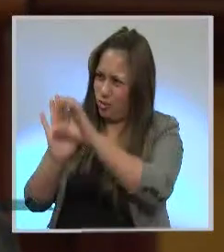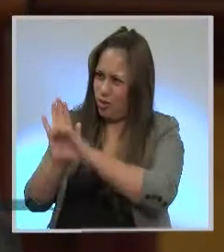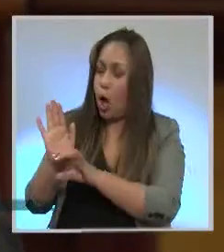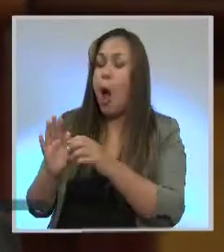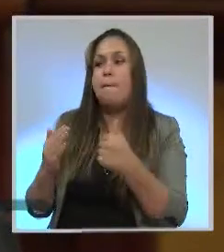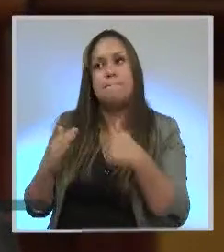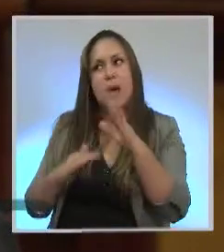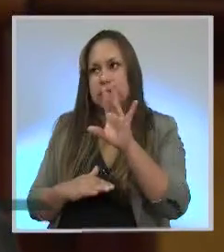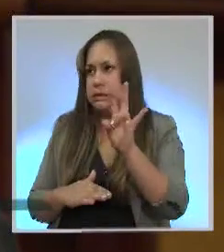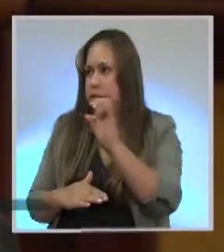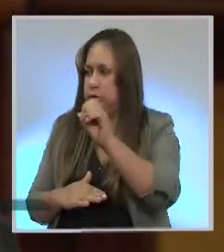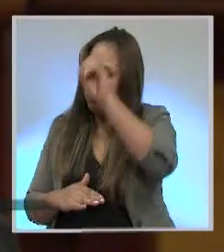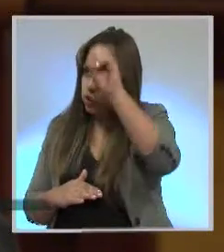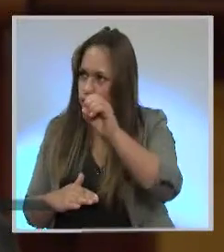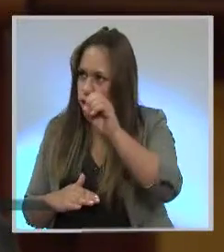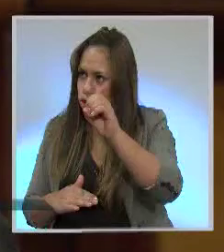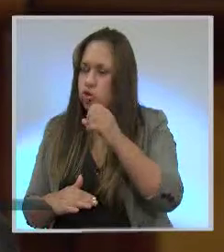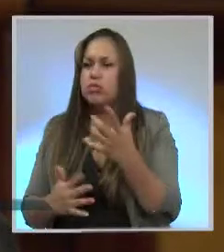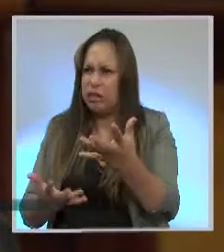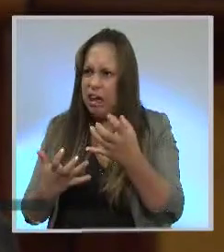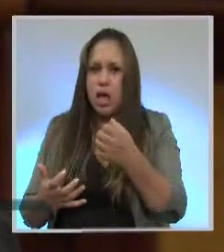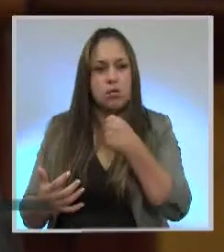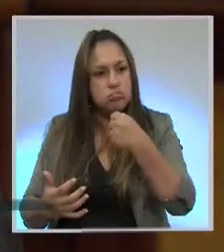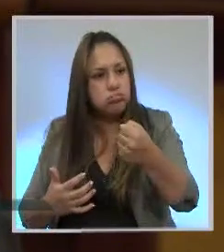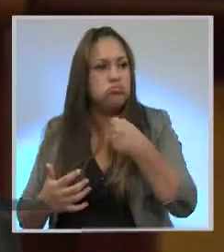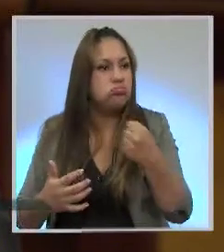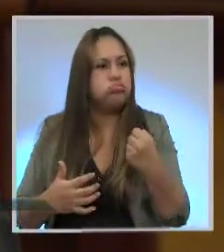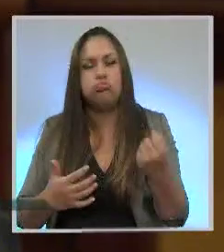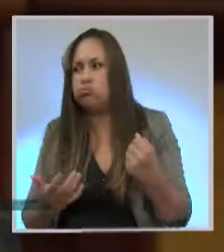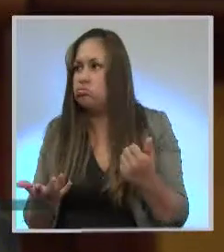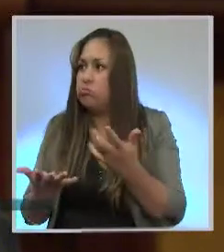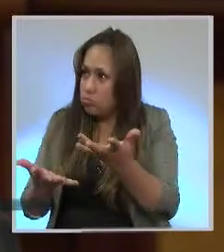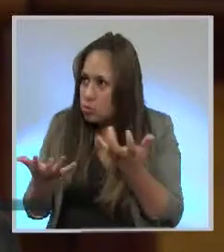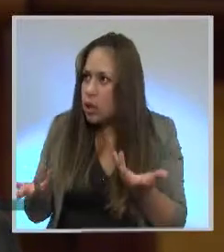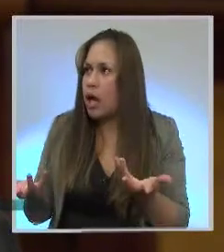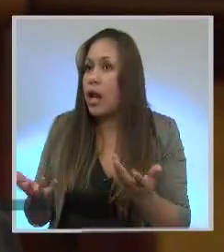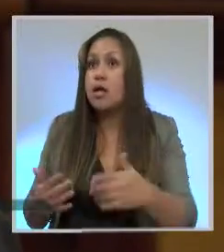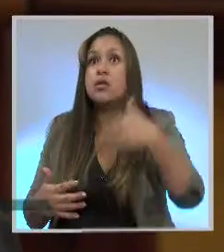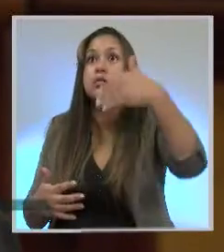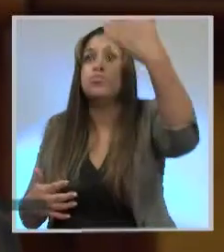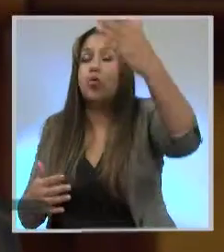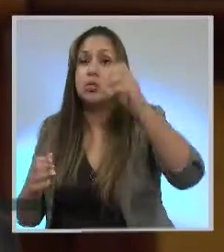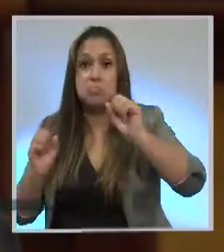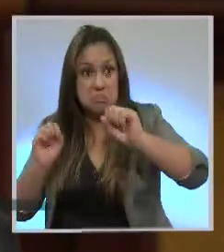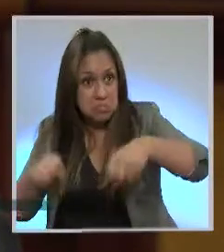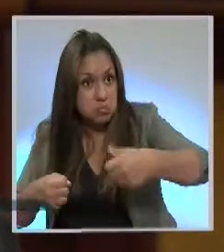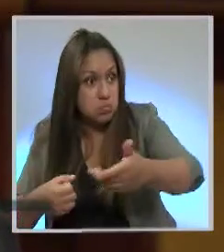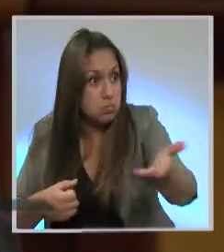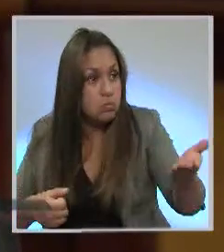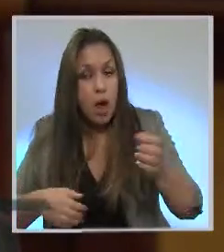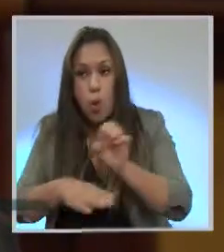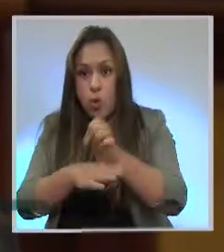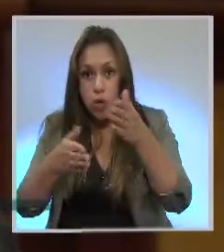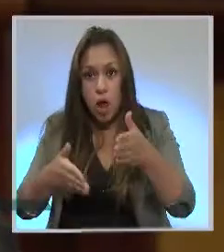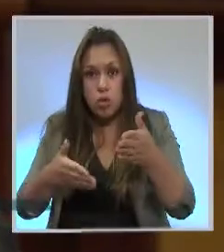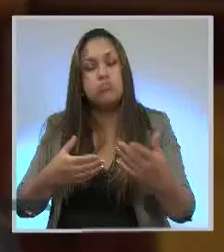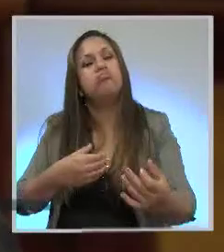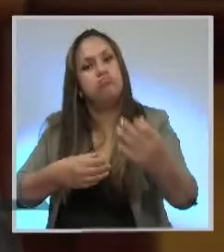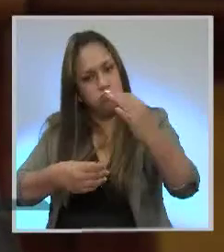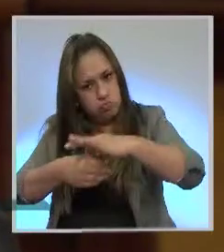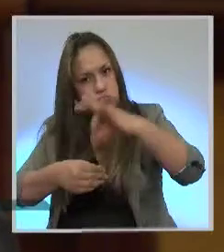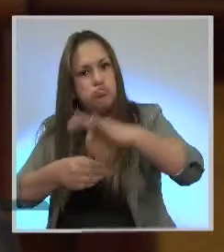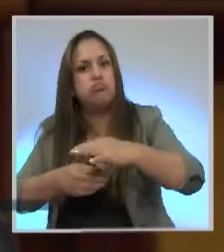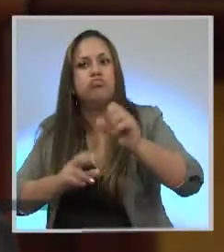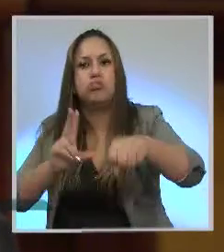consultado, ¿se va a hacer caso a ese 70% y proponer una consulta para las enmiendas constitucionales? Yo creo que no se lo va a